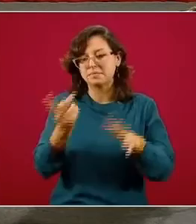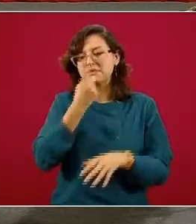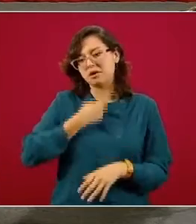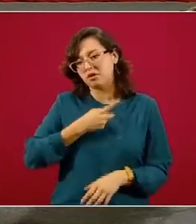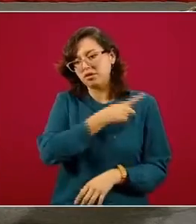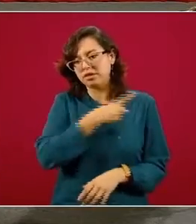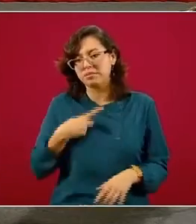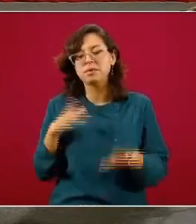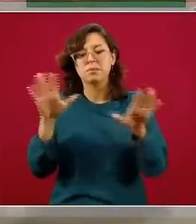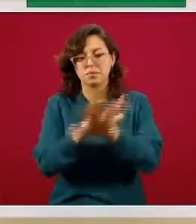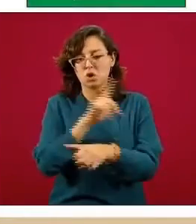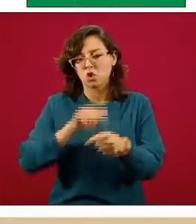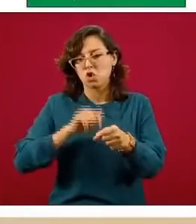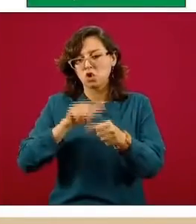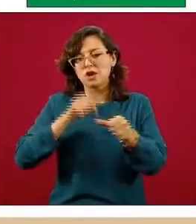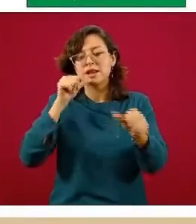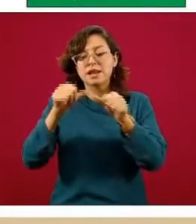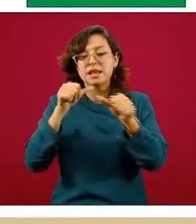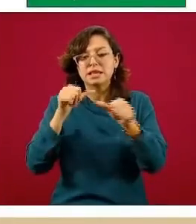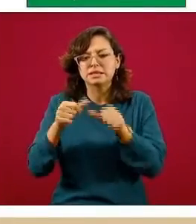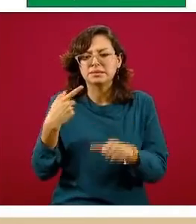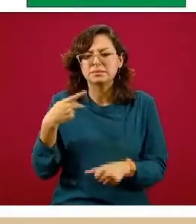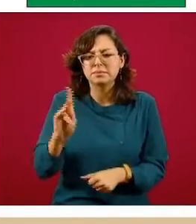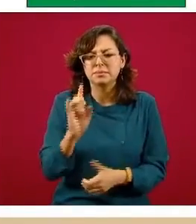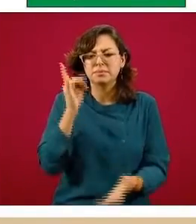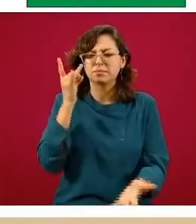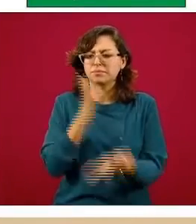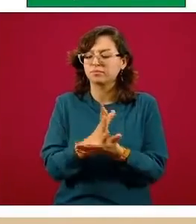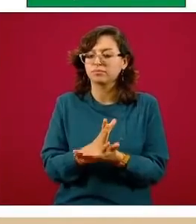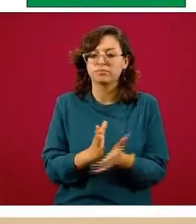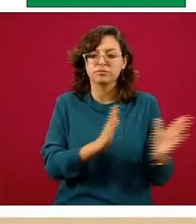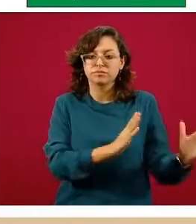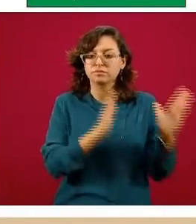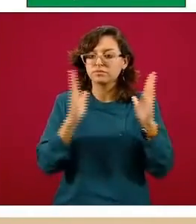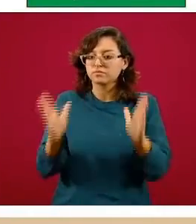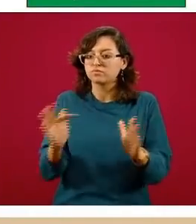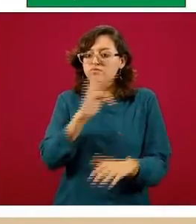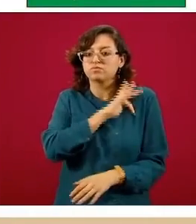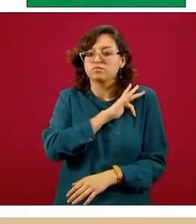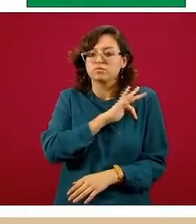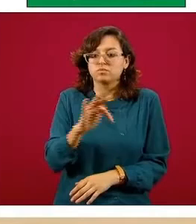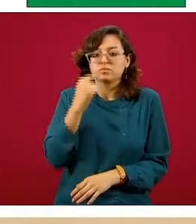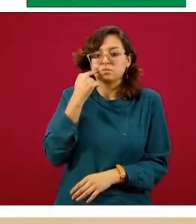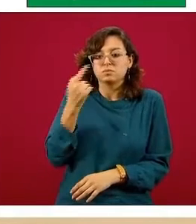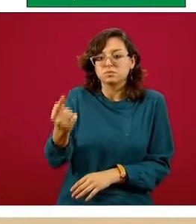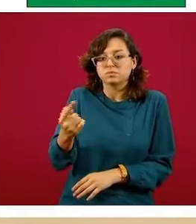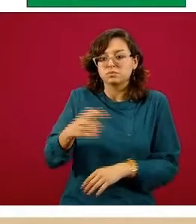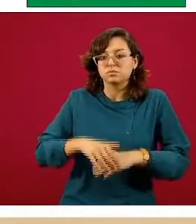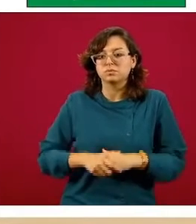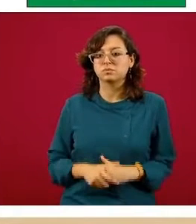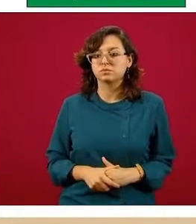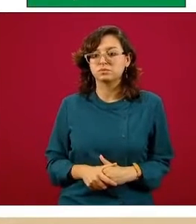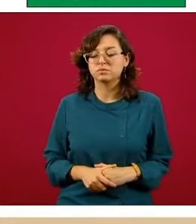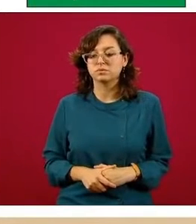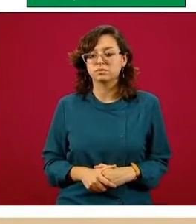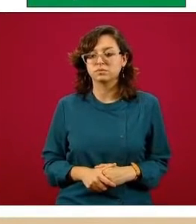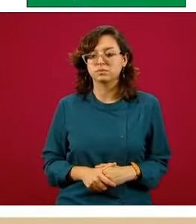pero aplica solamente esto solamente lo que está aquí y veamos los ejemplos